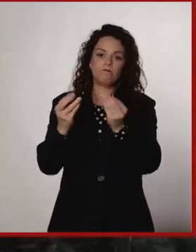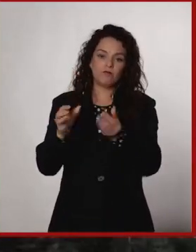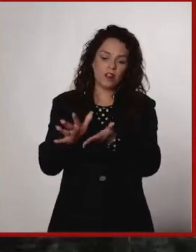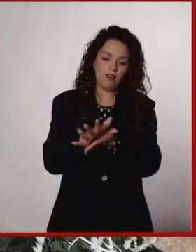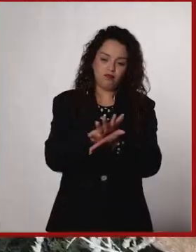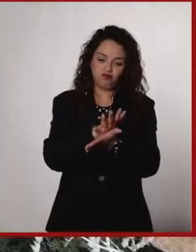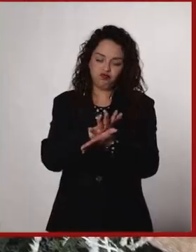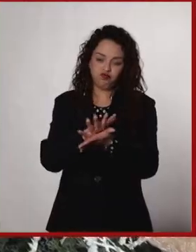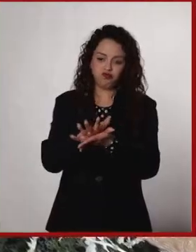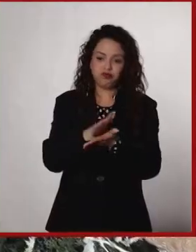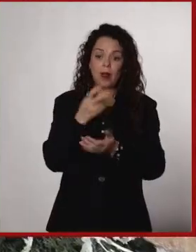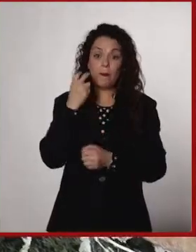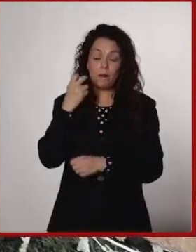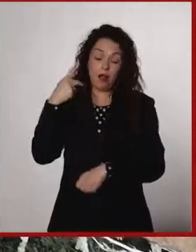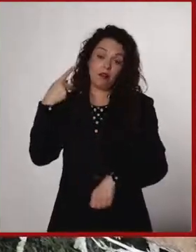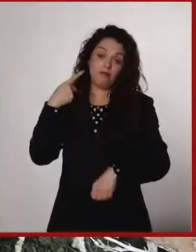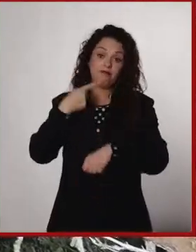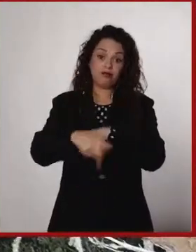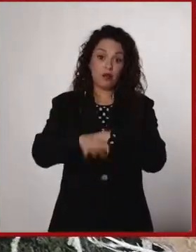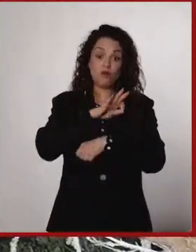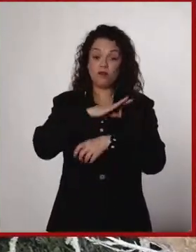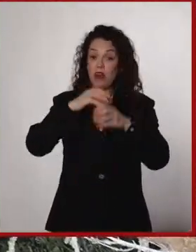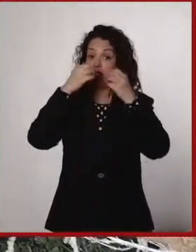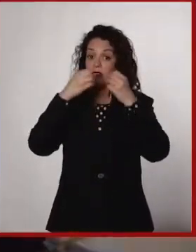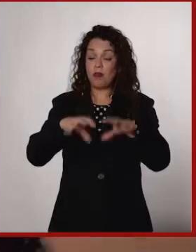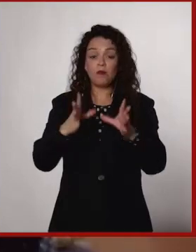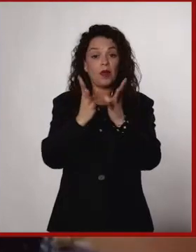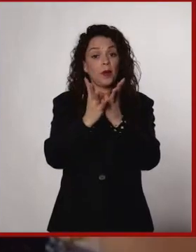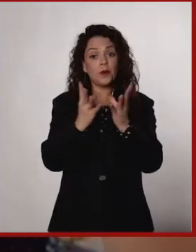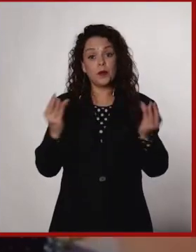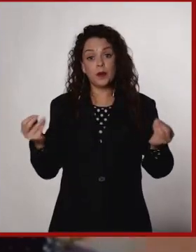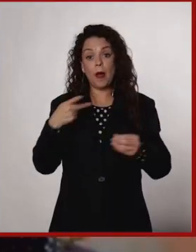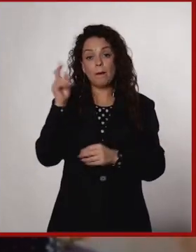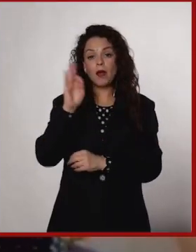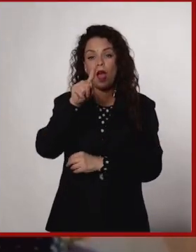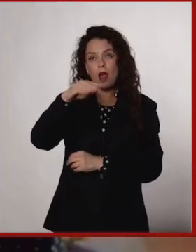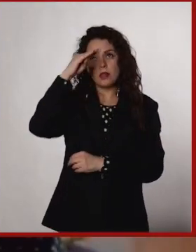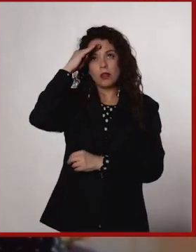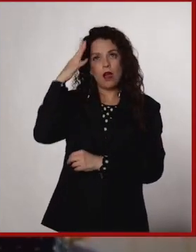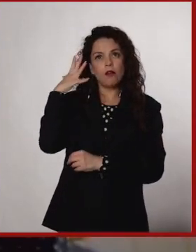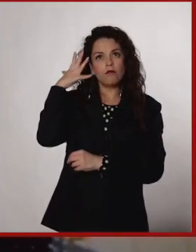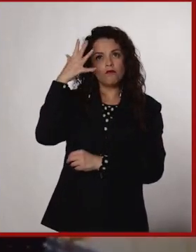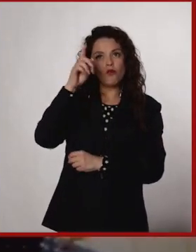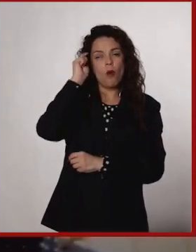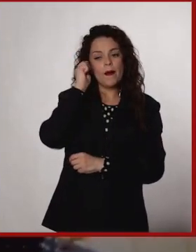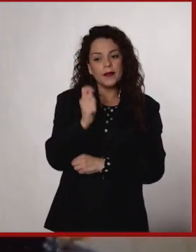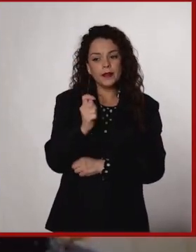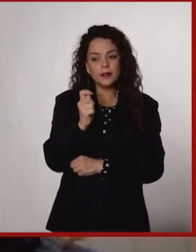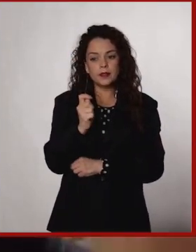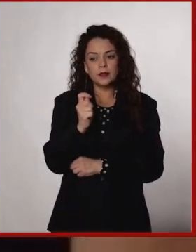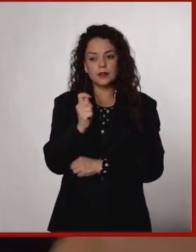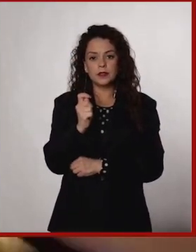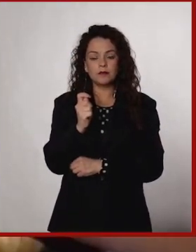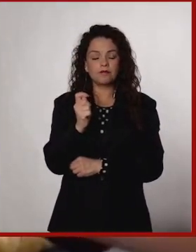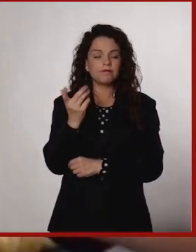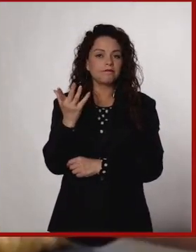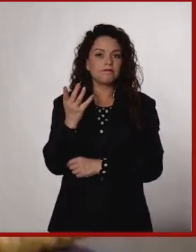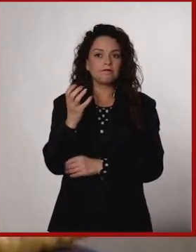y por eso está en riesgo. Si piensas que las proyecciones de población